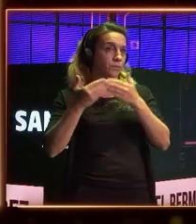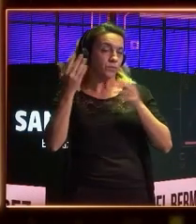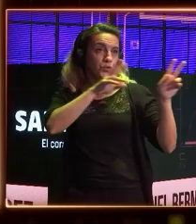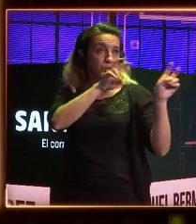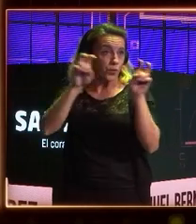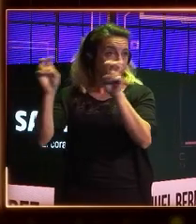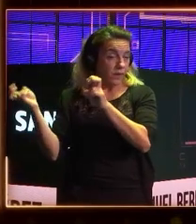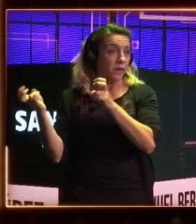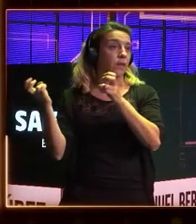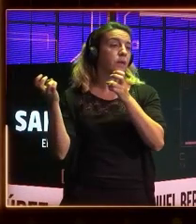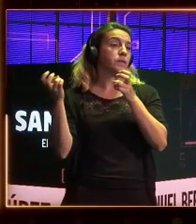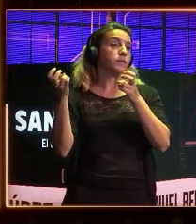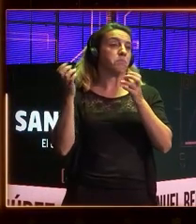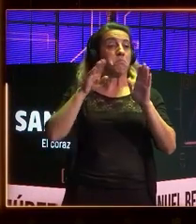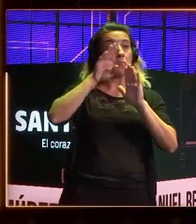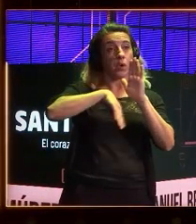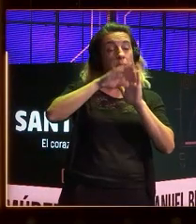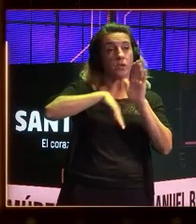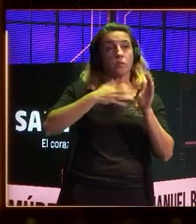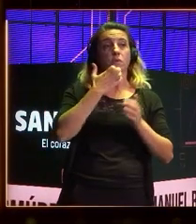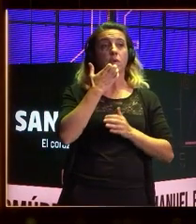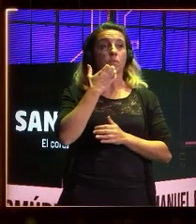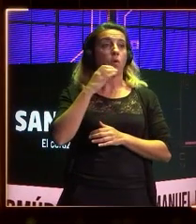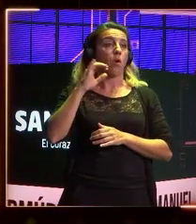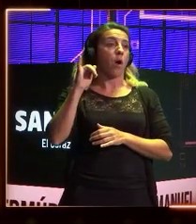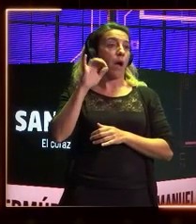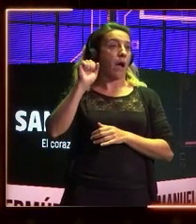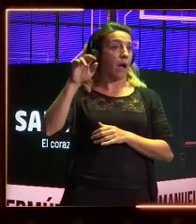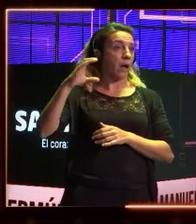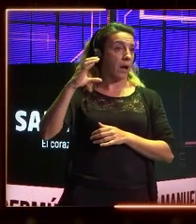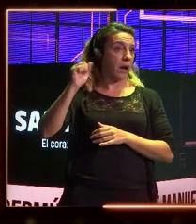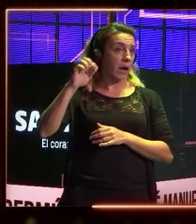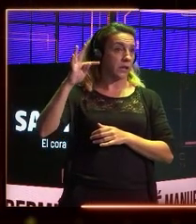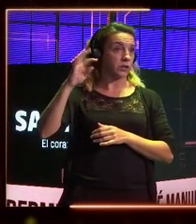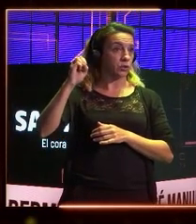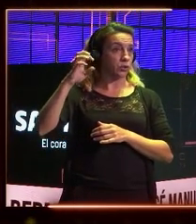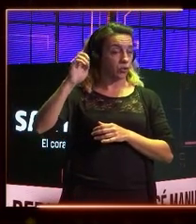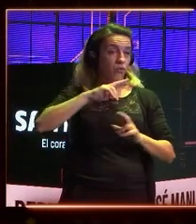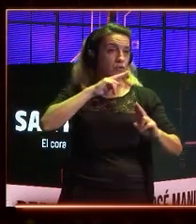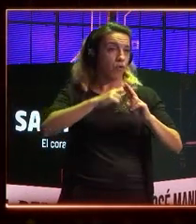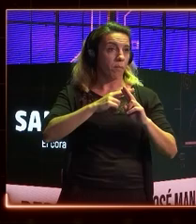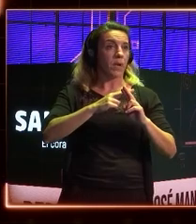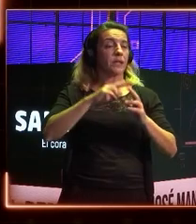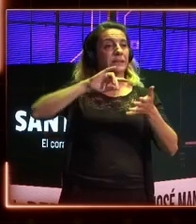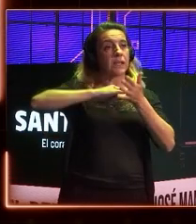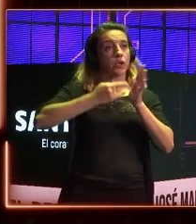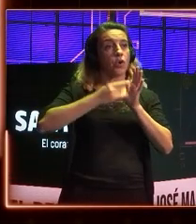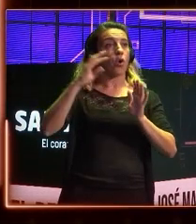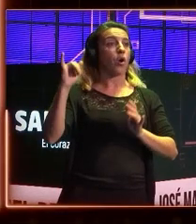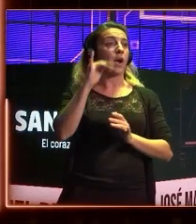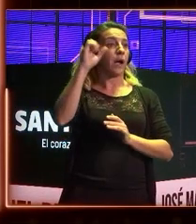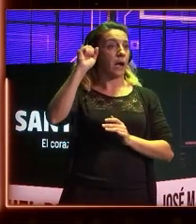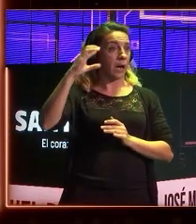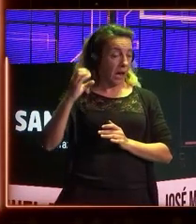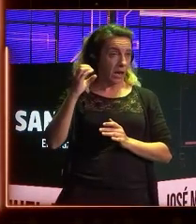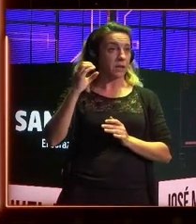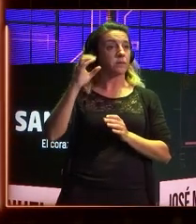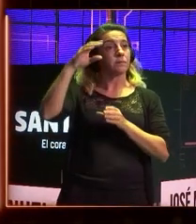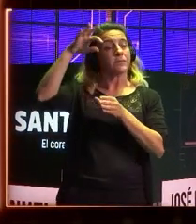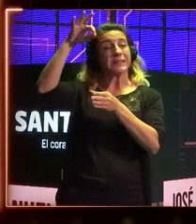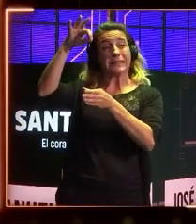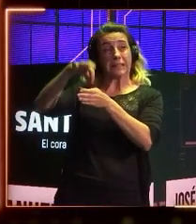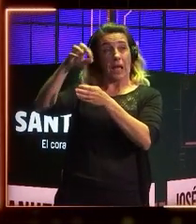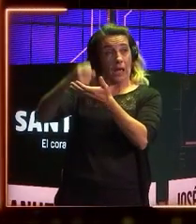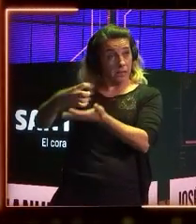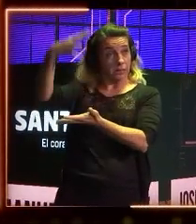paralela, como, por ejemplo, Hackathon, que bajo el nombre de TecnoHack tendrá lugar este fin de semana en el TEA y que supone